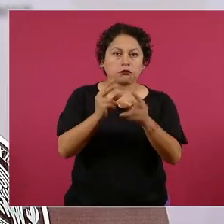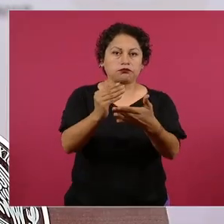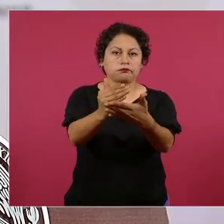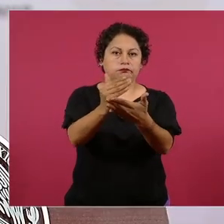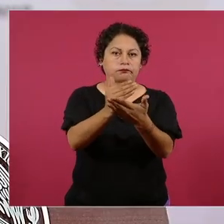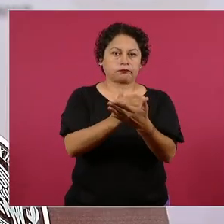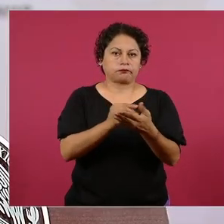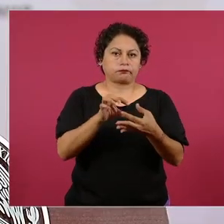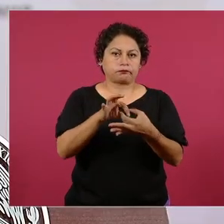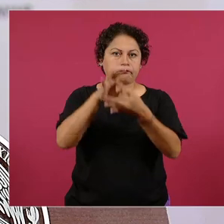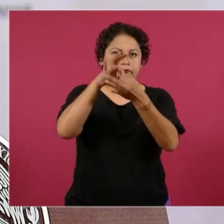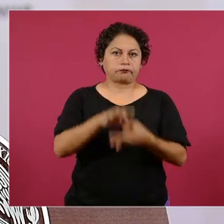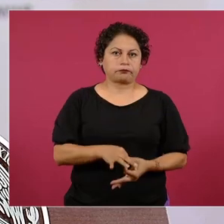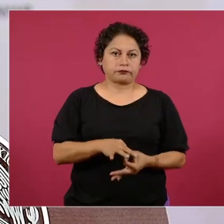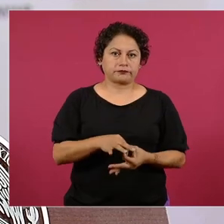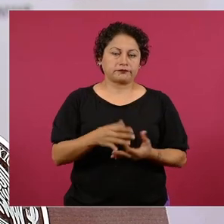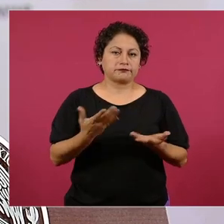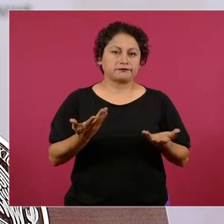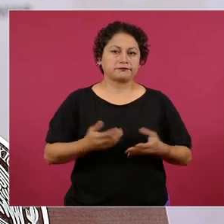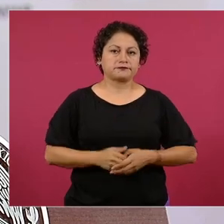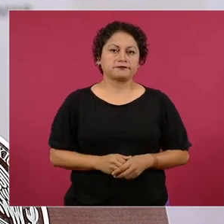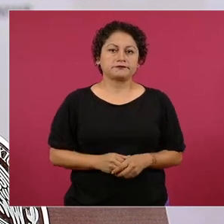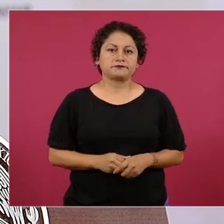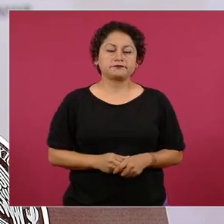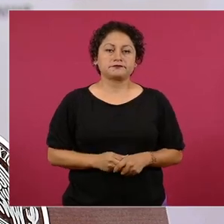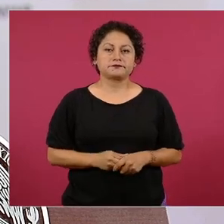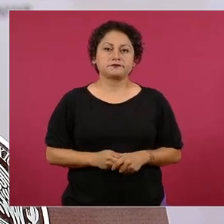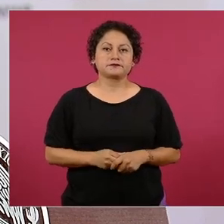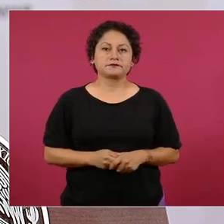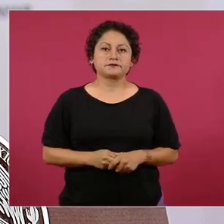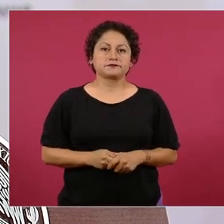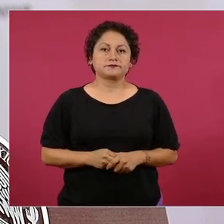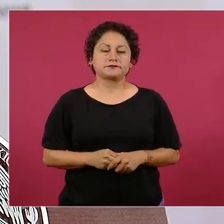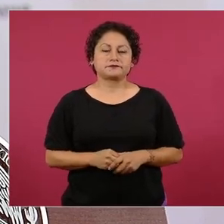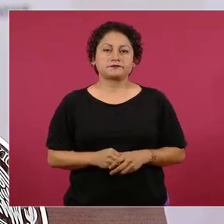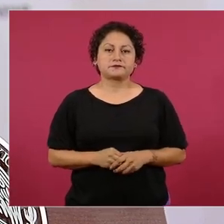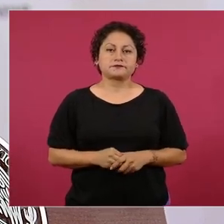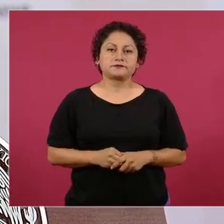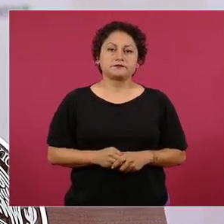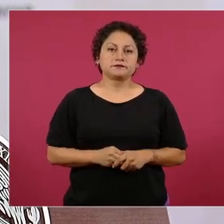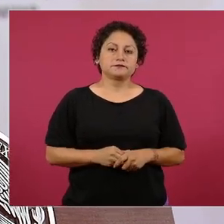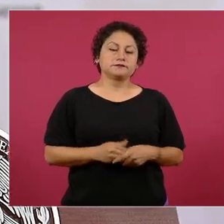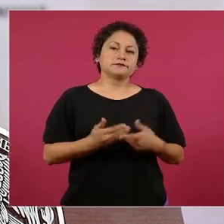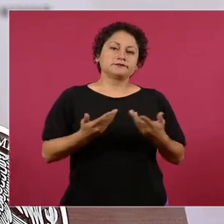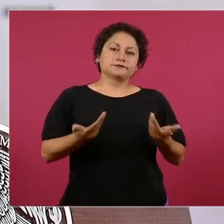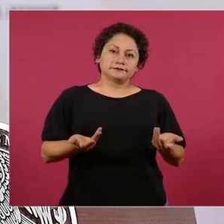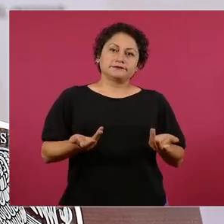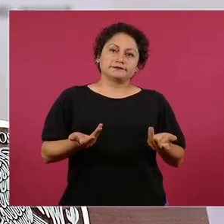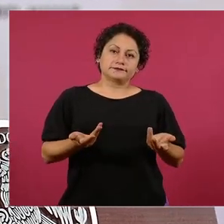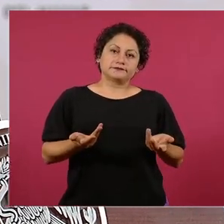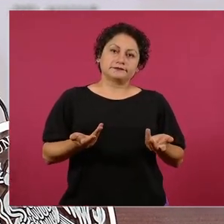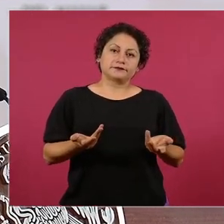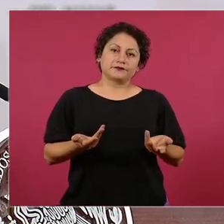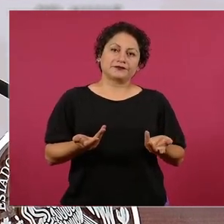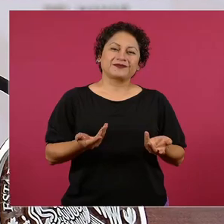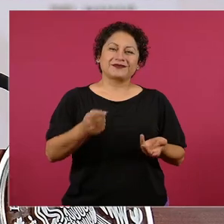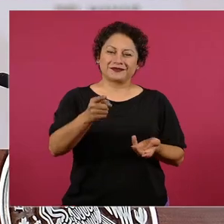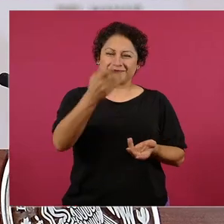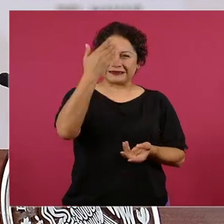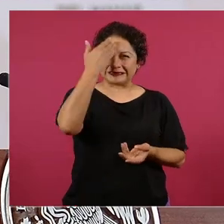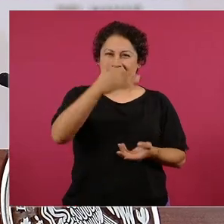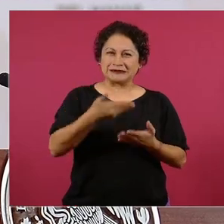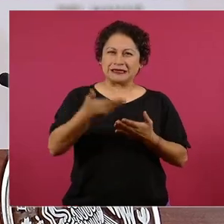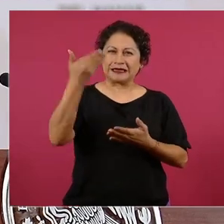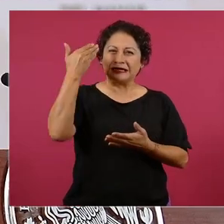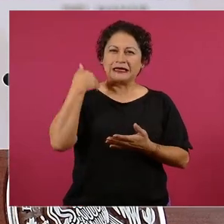por eso empezaron con las cartas de intención, luego